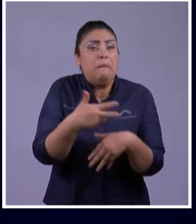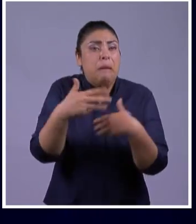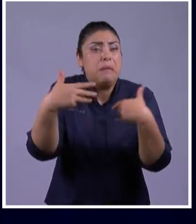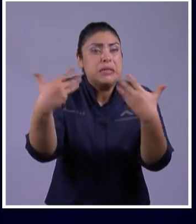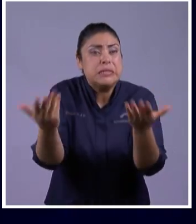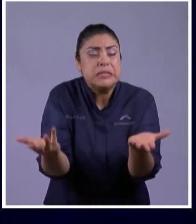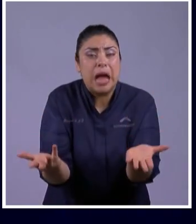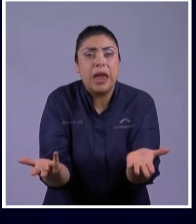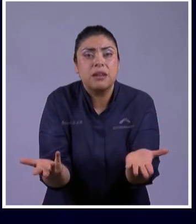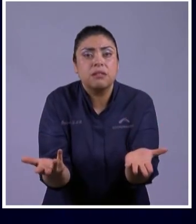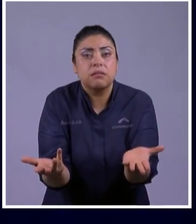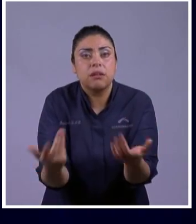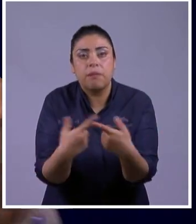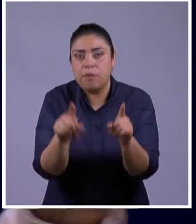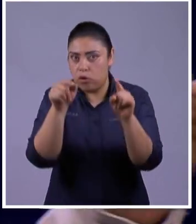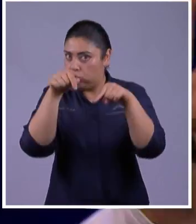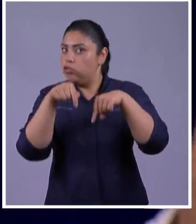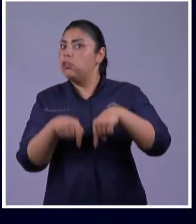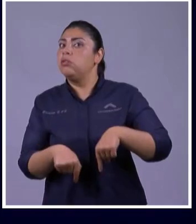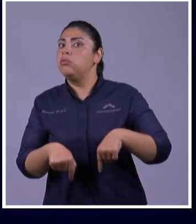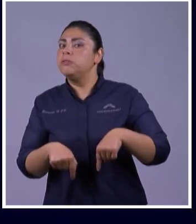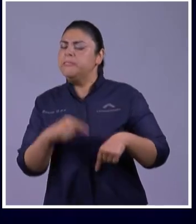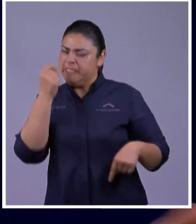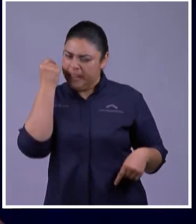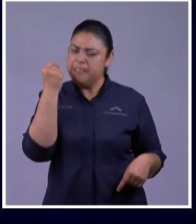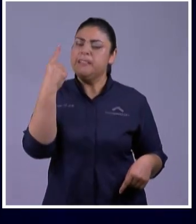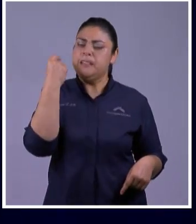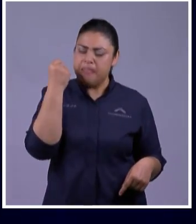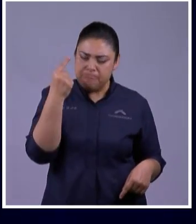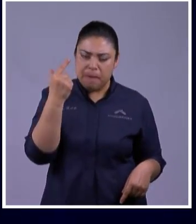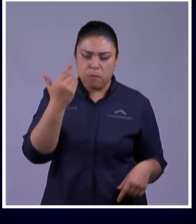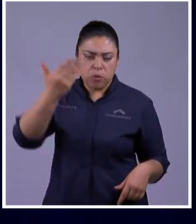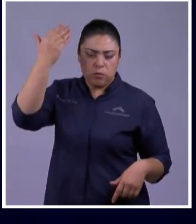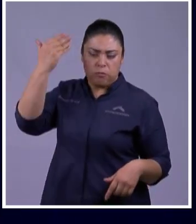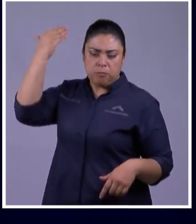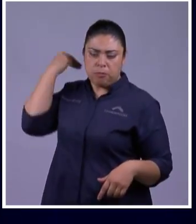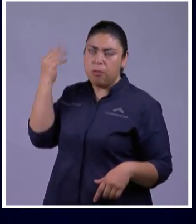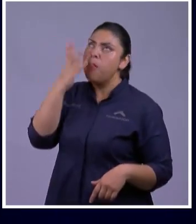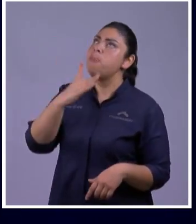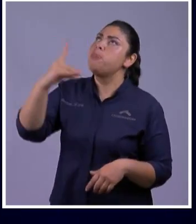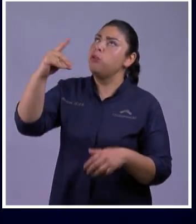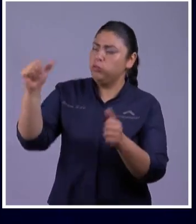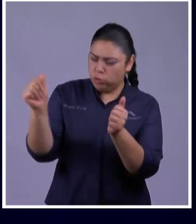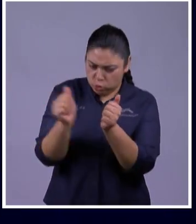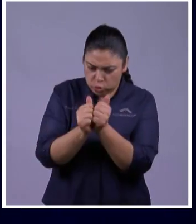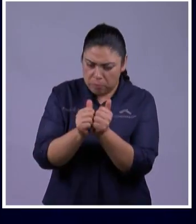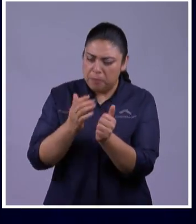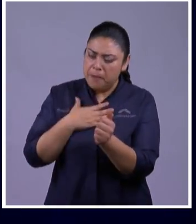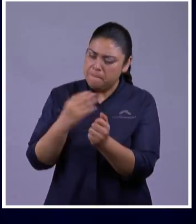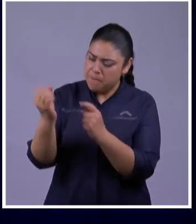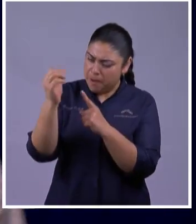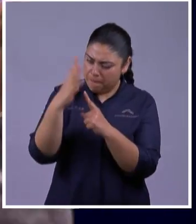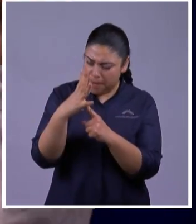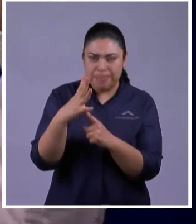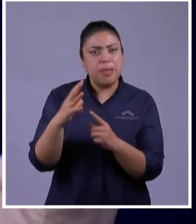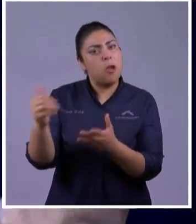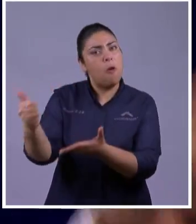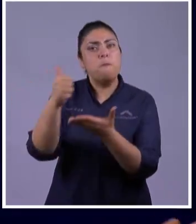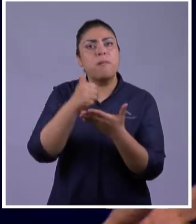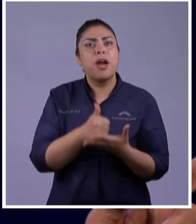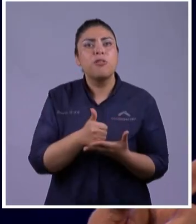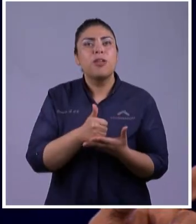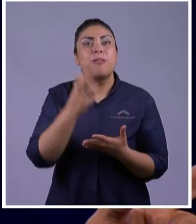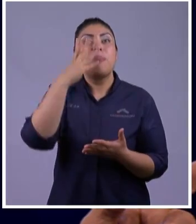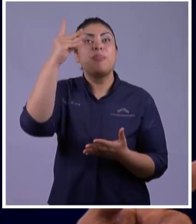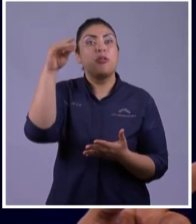Reconoces Hoy Que Fue Dios Sabrás Que Será Él También Porque Él Es El Mismo De